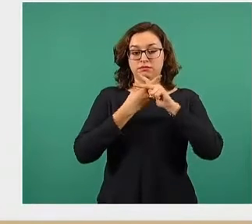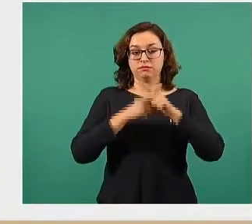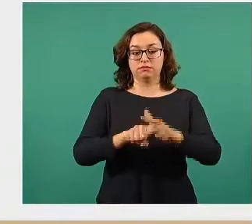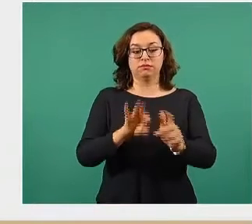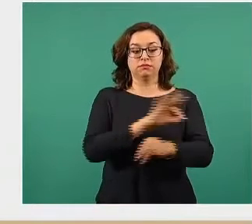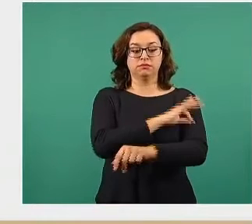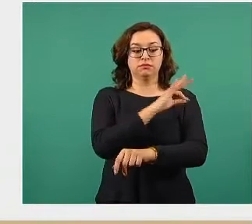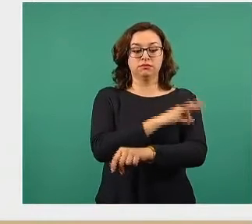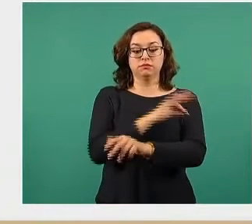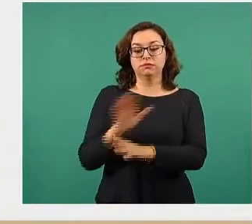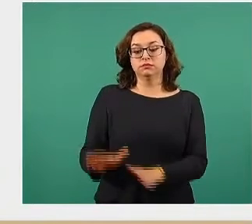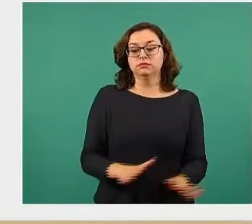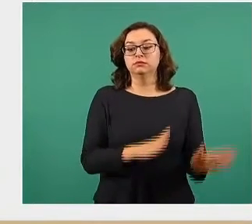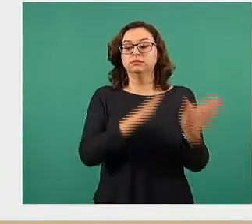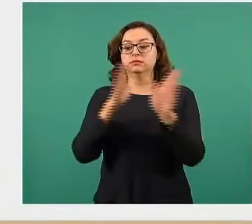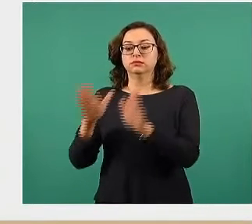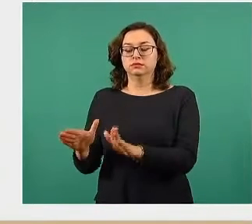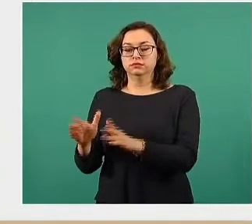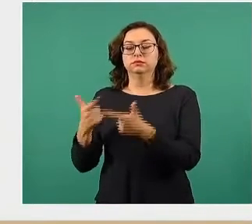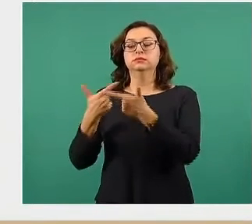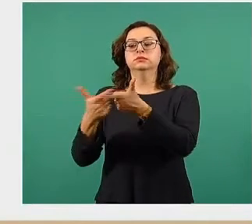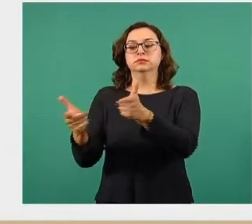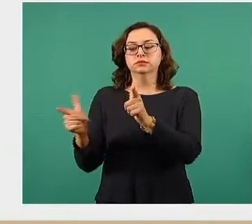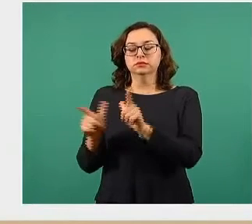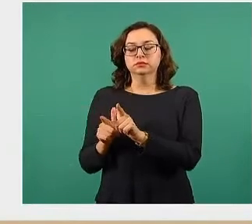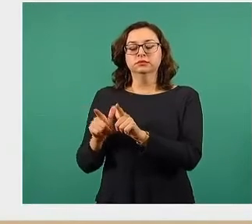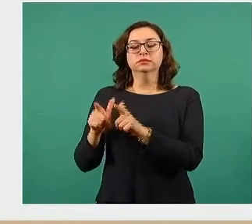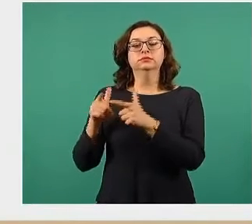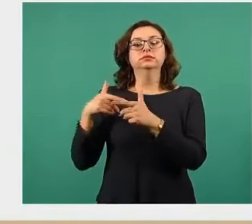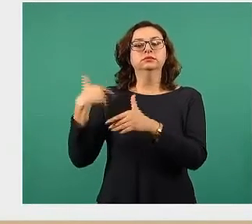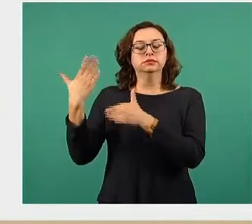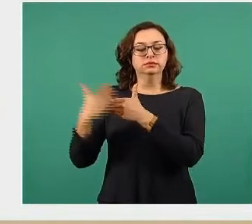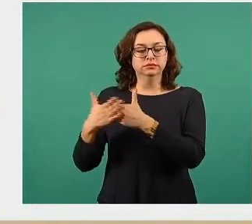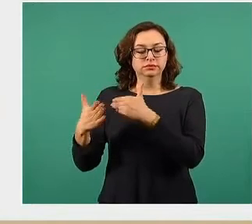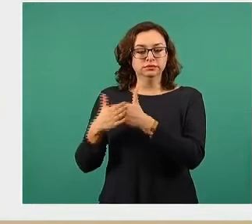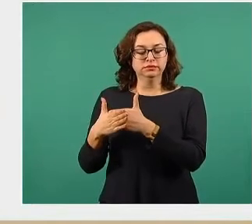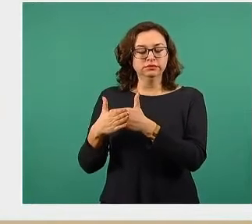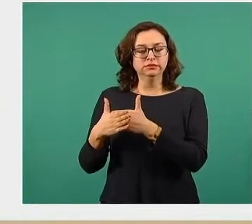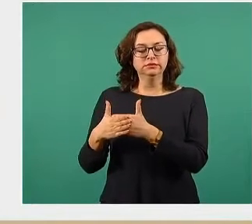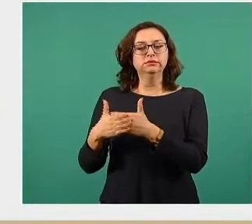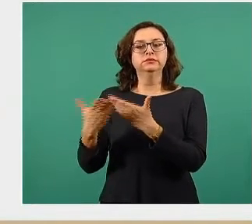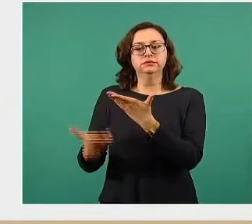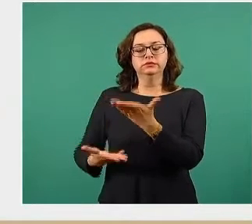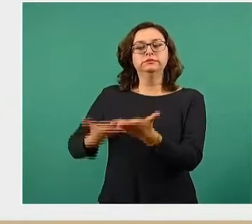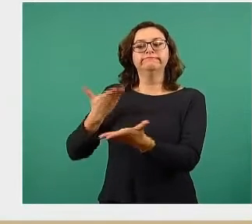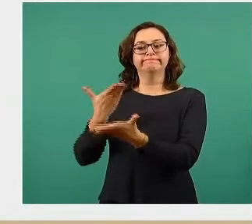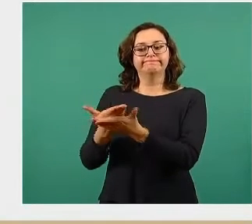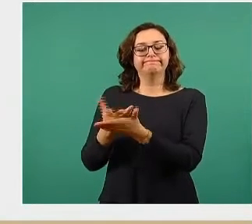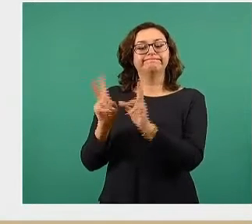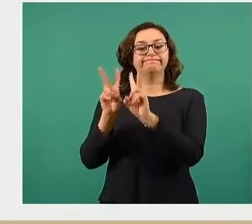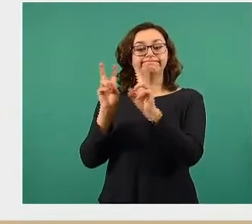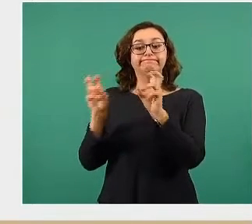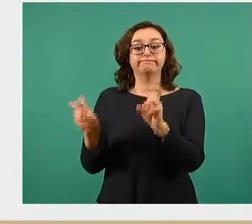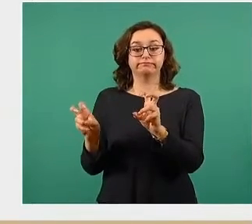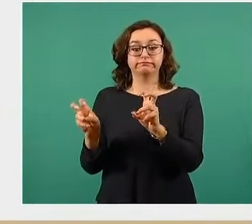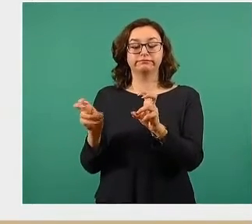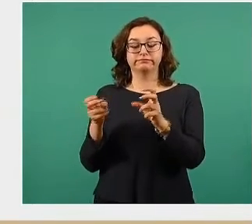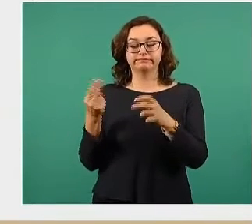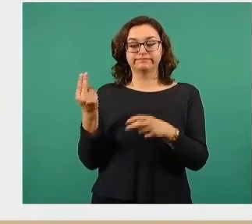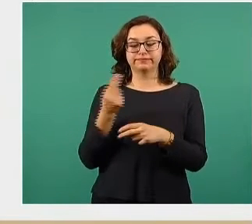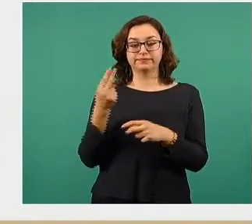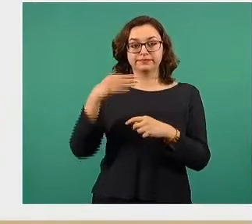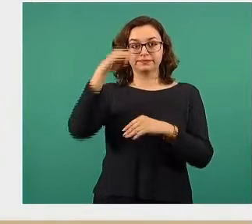estrategia de vacunación, entonces se pone de nuevo sobre la mesa la necesidad de hacer un